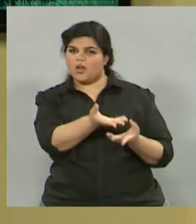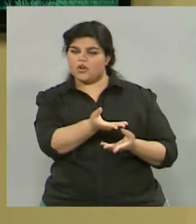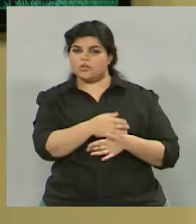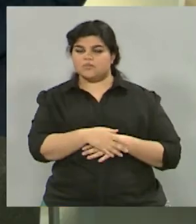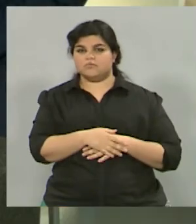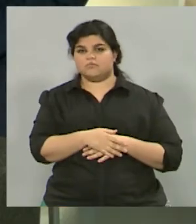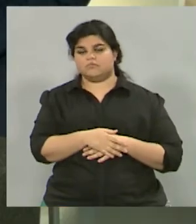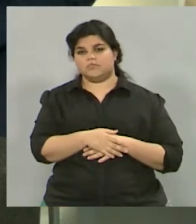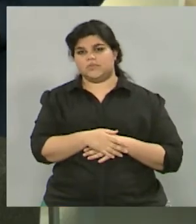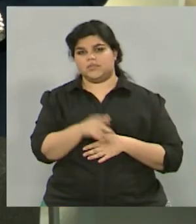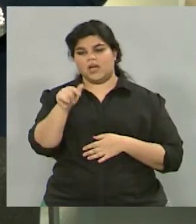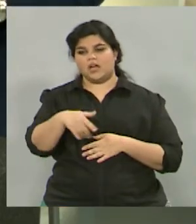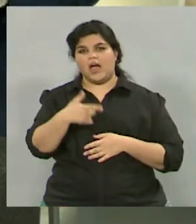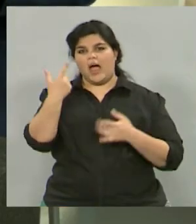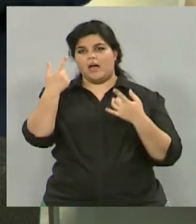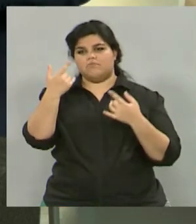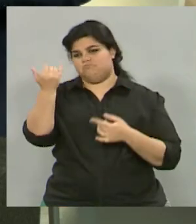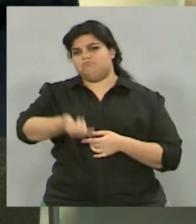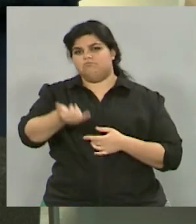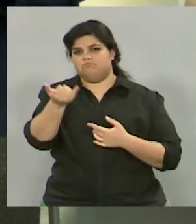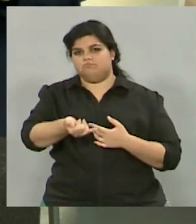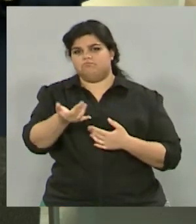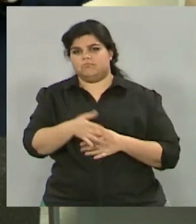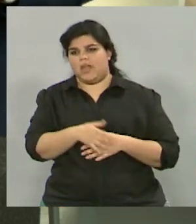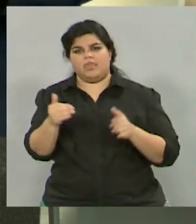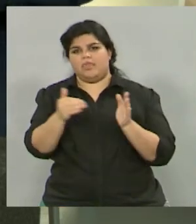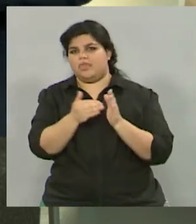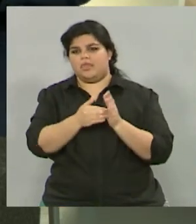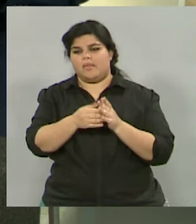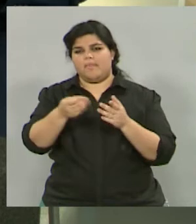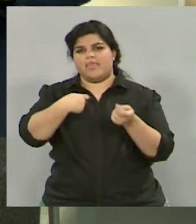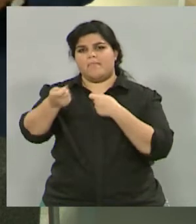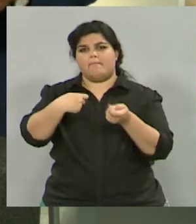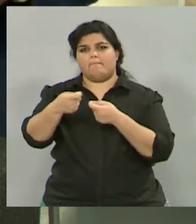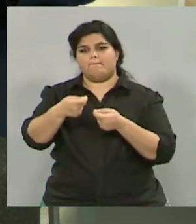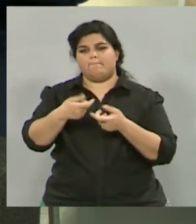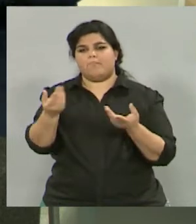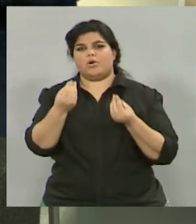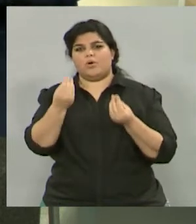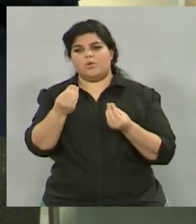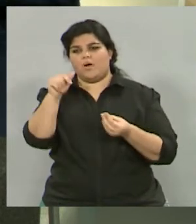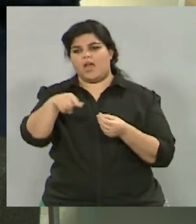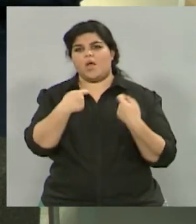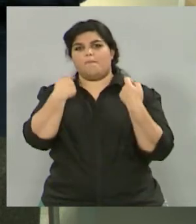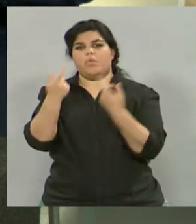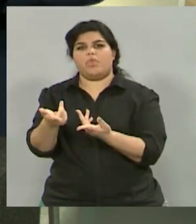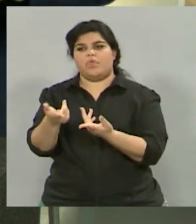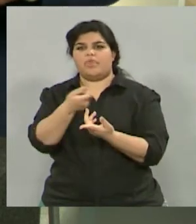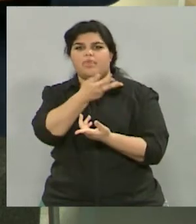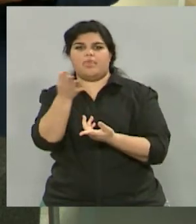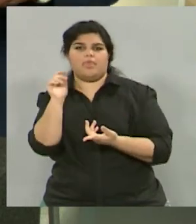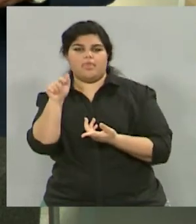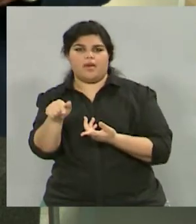Opciones tiene, alternativas hay dentro de lo que ofrece el mercado, es decir, no tiene muchas más alternativas de las que le termina ofreciendo el mercado, es decir,